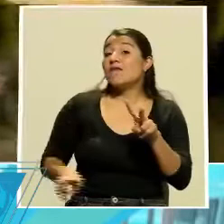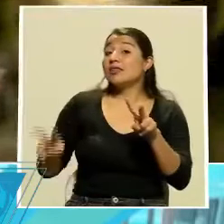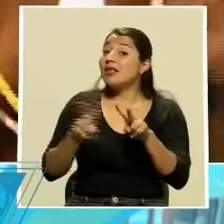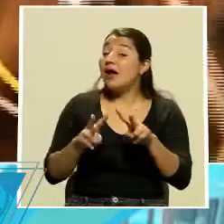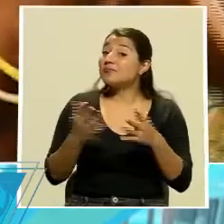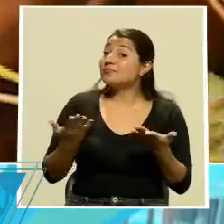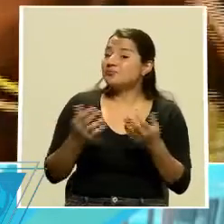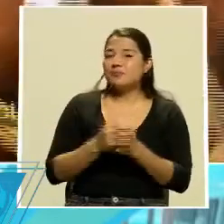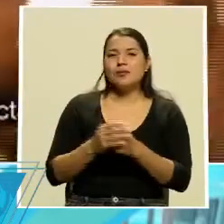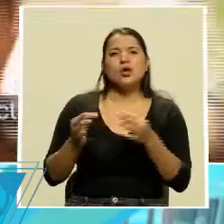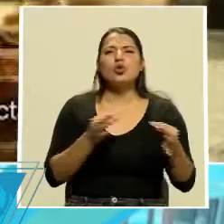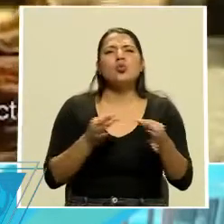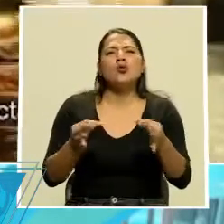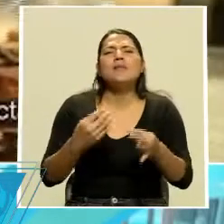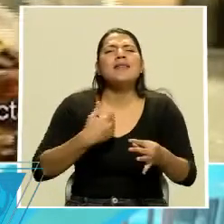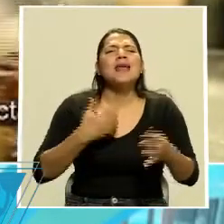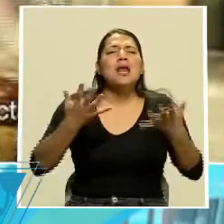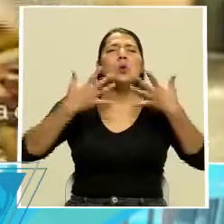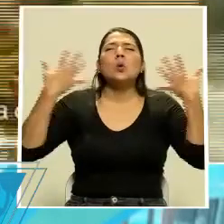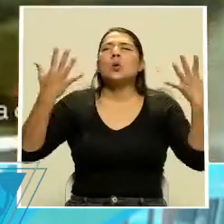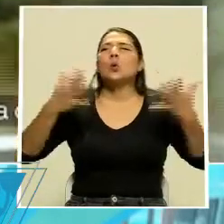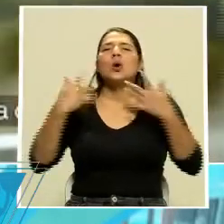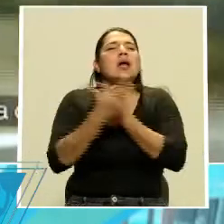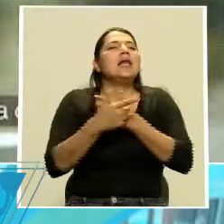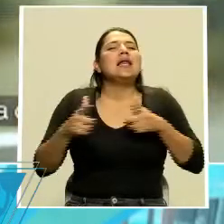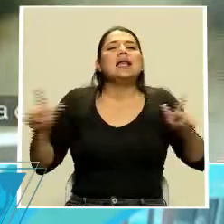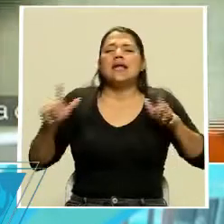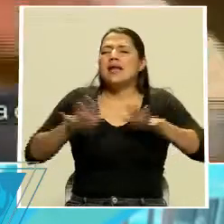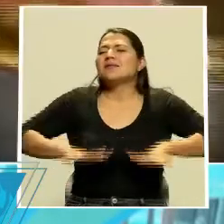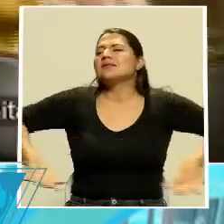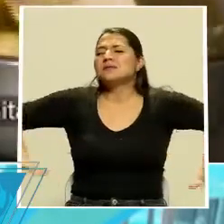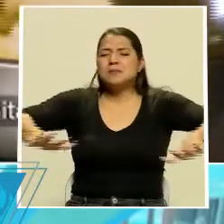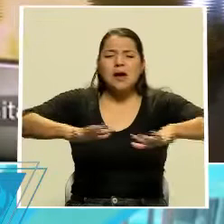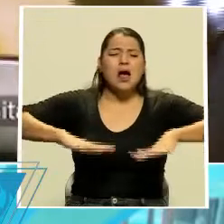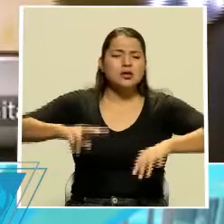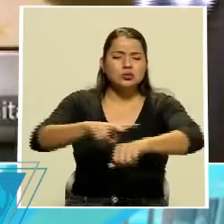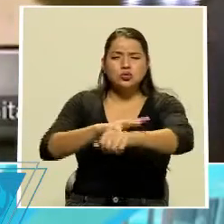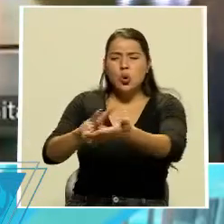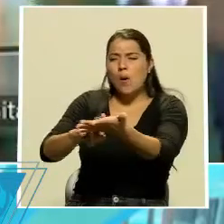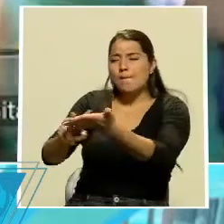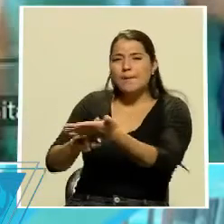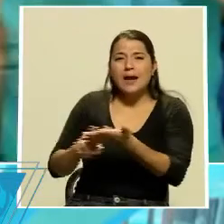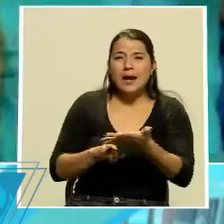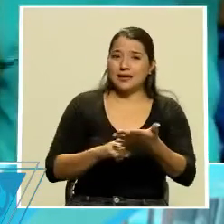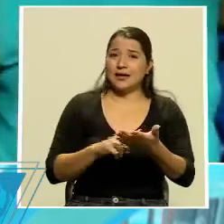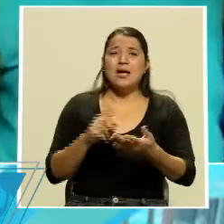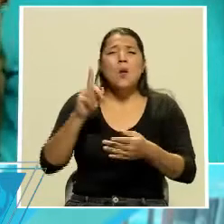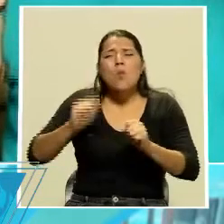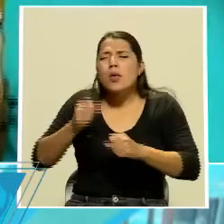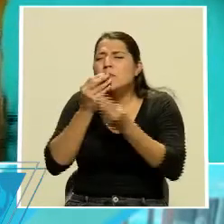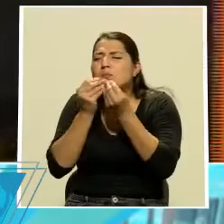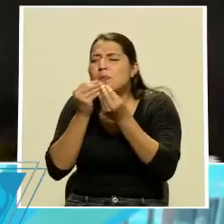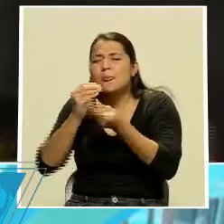Turrialba te da aire libre, te da campo, te da ruralidad. No se pueden ir sin probar el queso, sin probar la